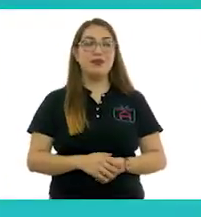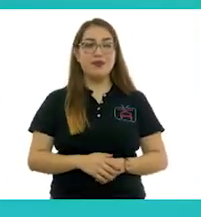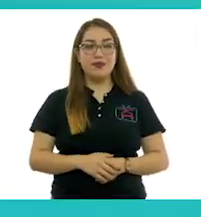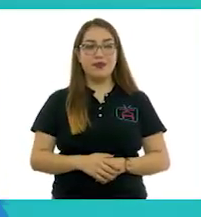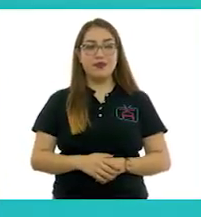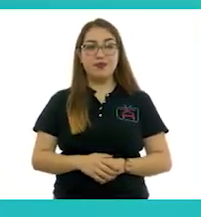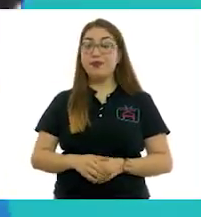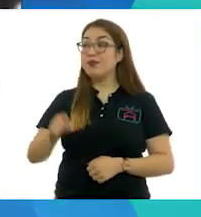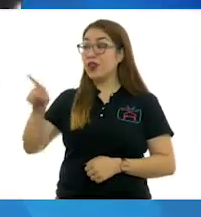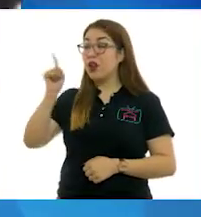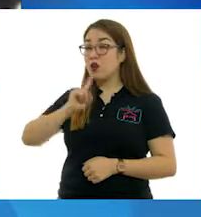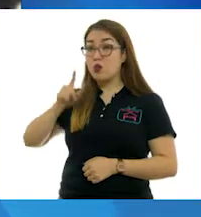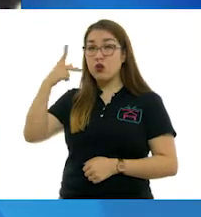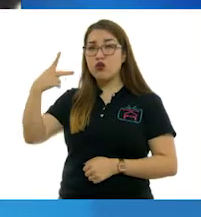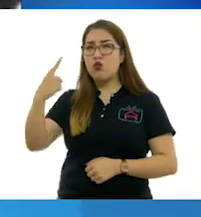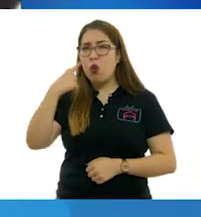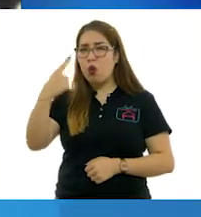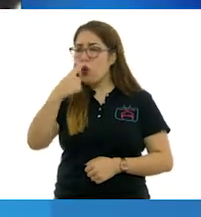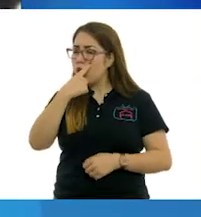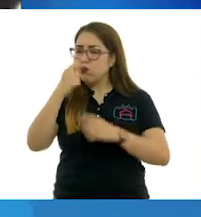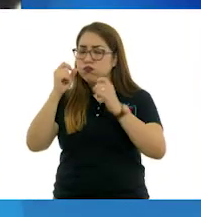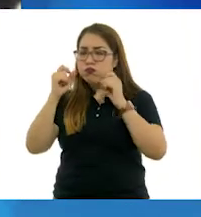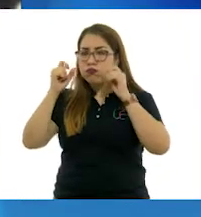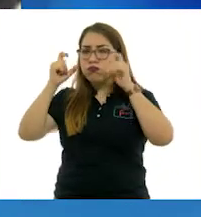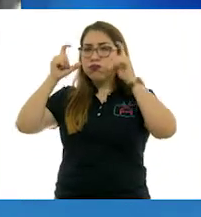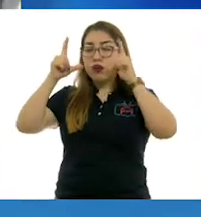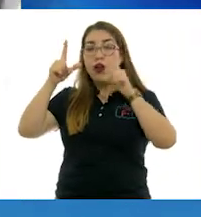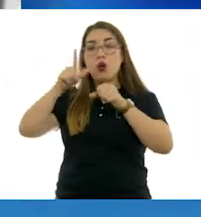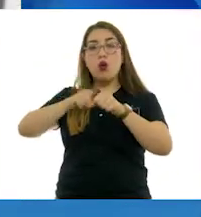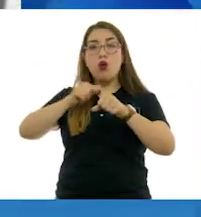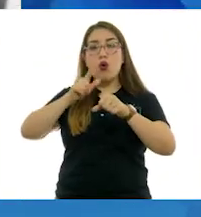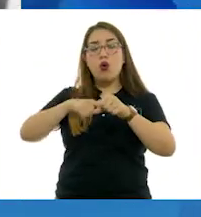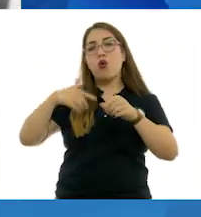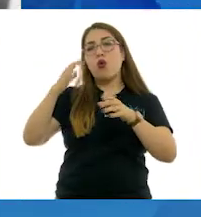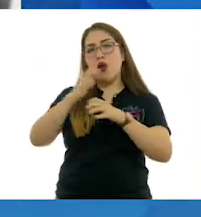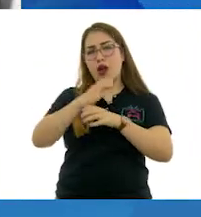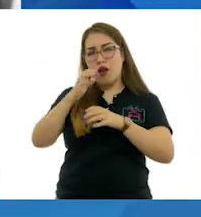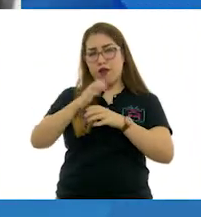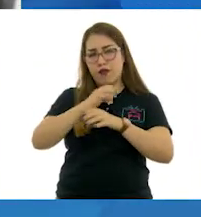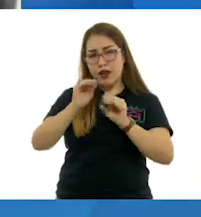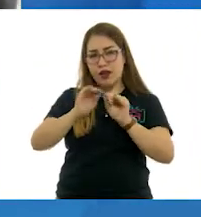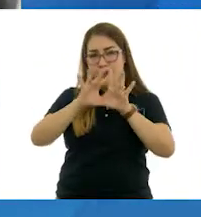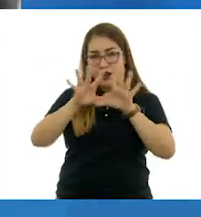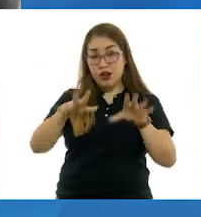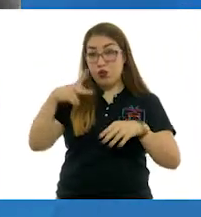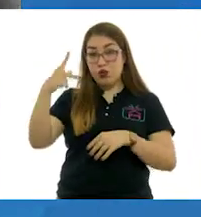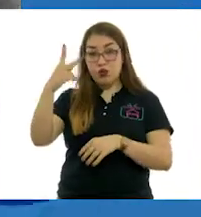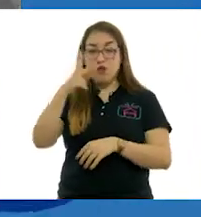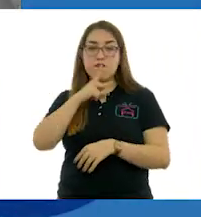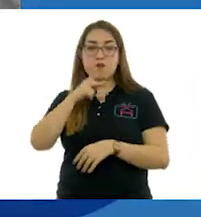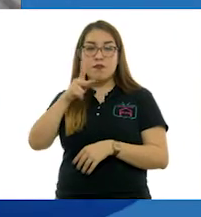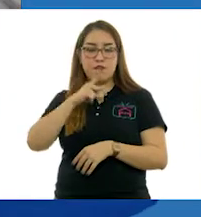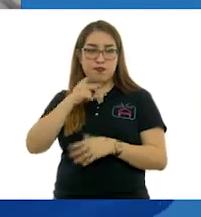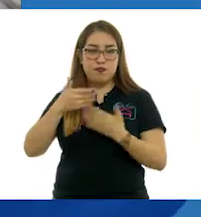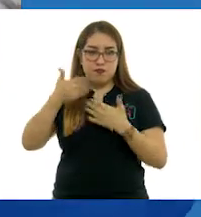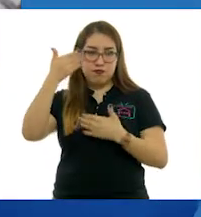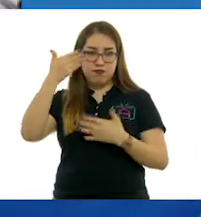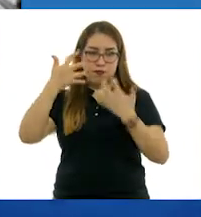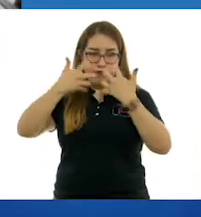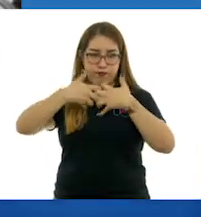Mujer de grandes ojos, color de miel, nacida en España, hija de un ingeniero hidráulico con quien viajó por múltiples lugares,